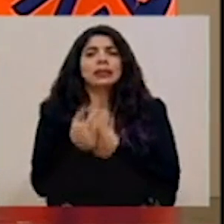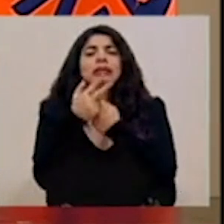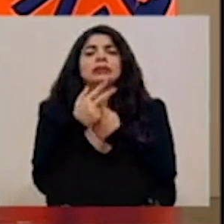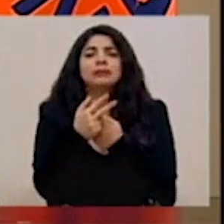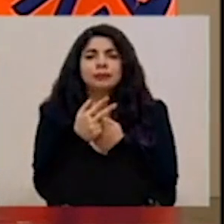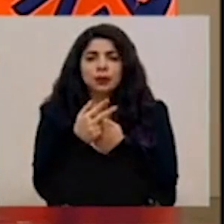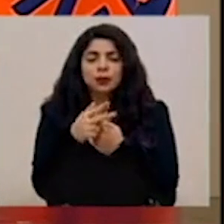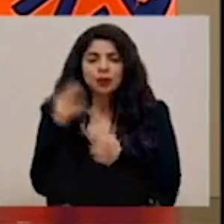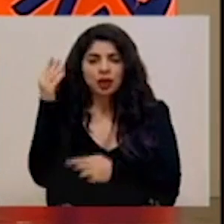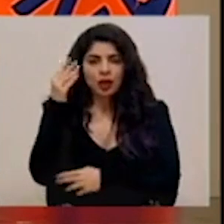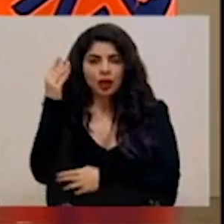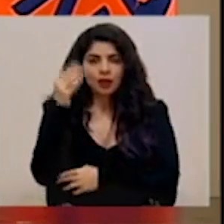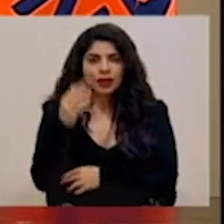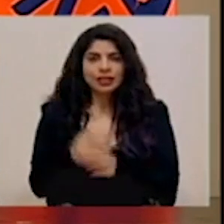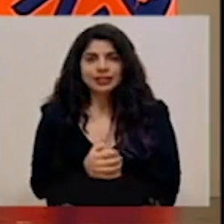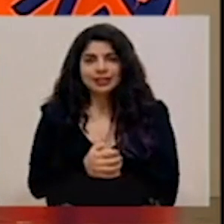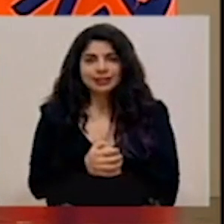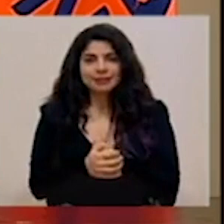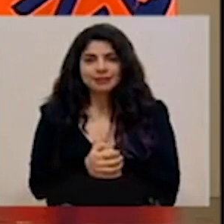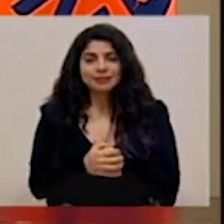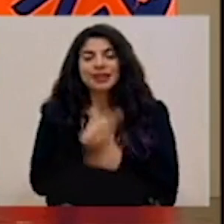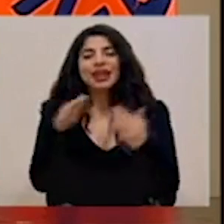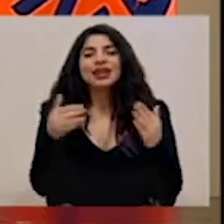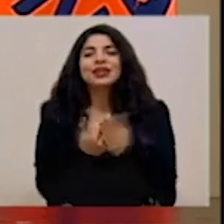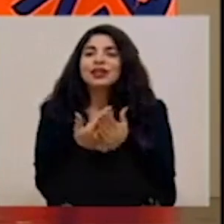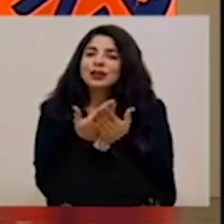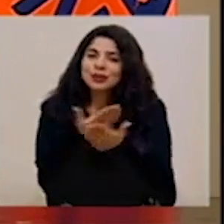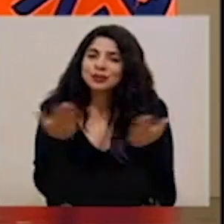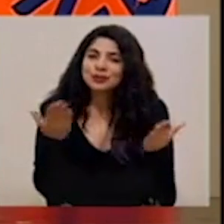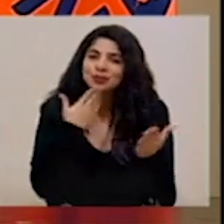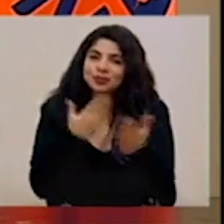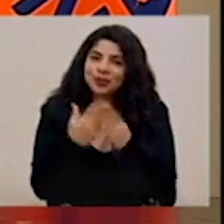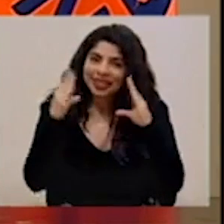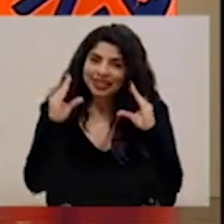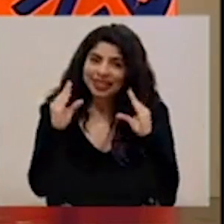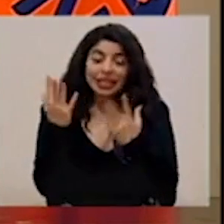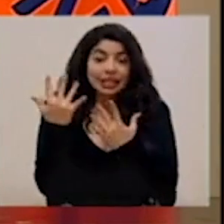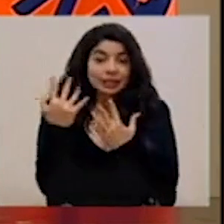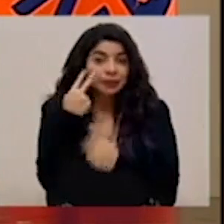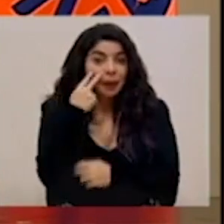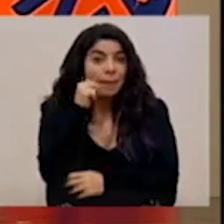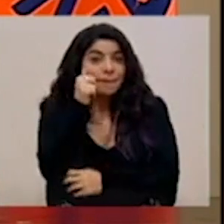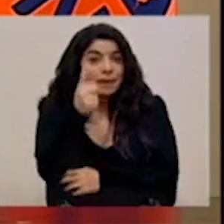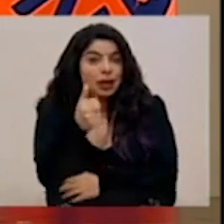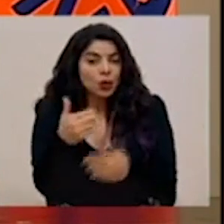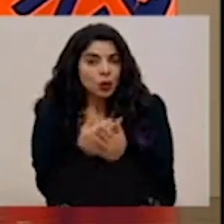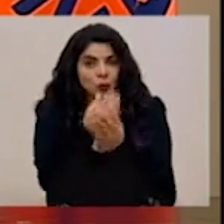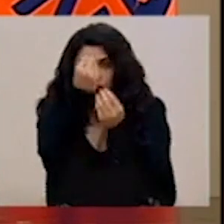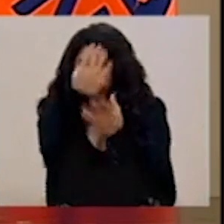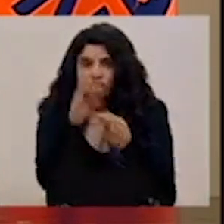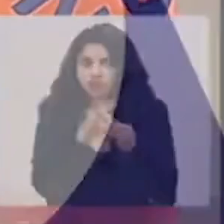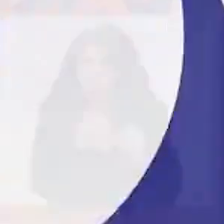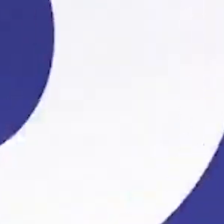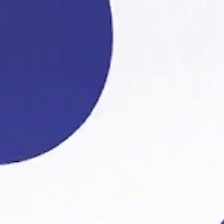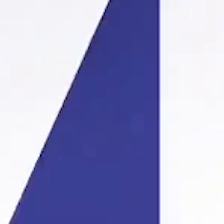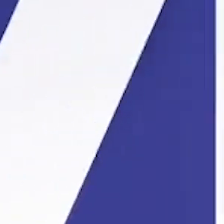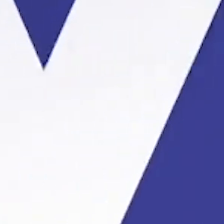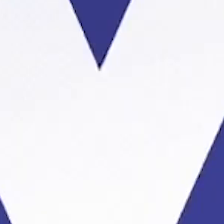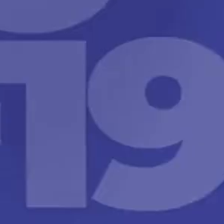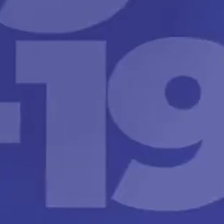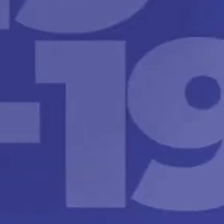de esta conferencia de prensa. A todos y todas, muy buenas tardes. Los esperamos mañana con un nuevo reporte epidemiológico.